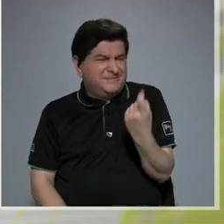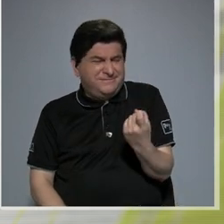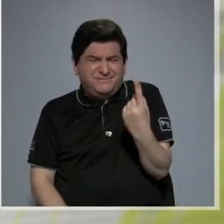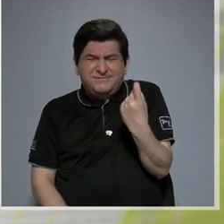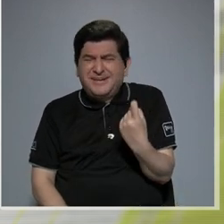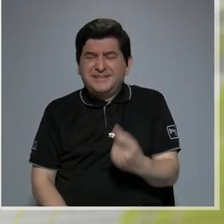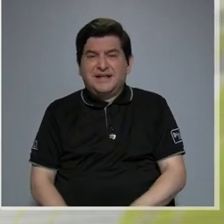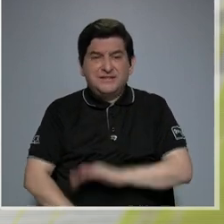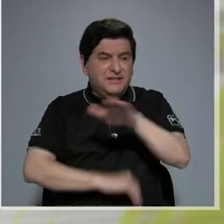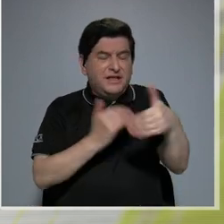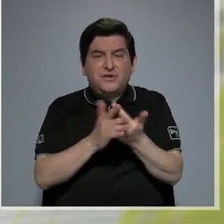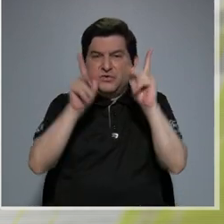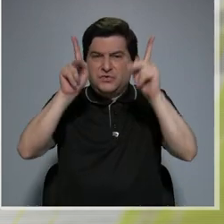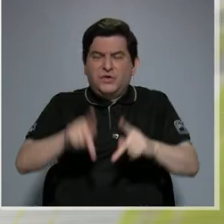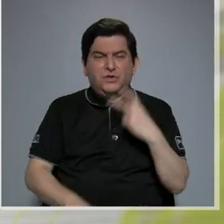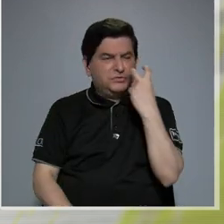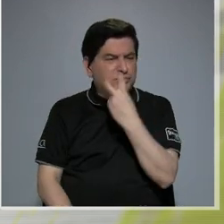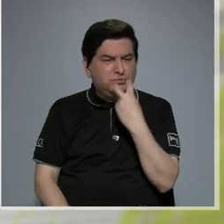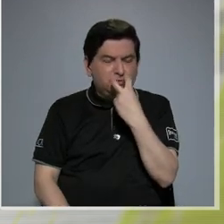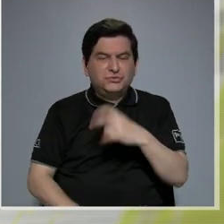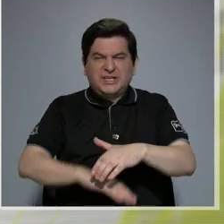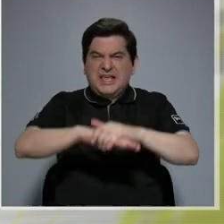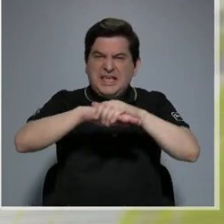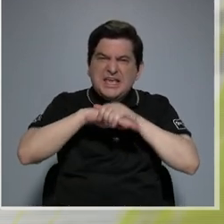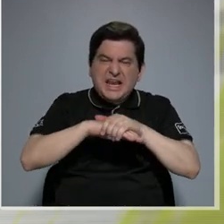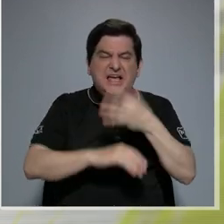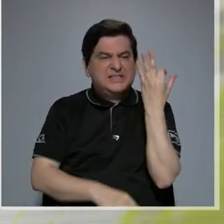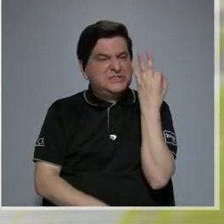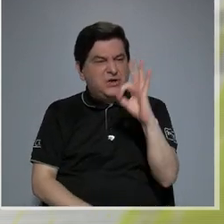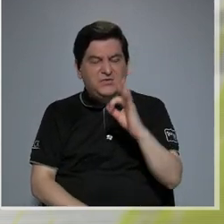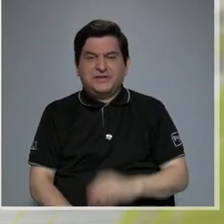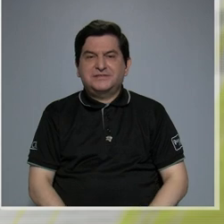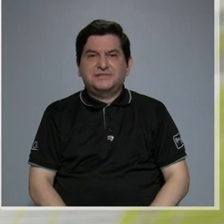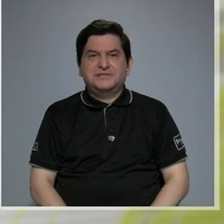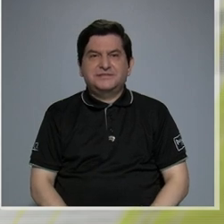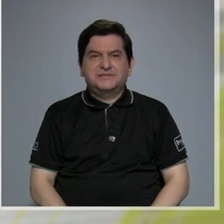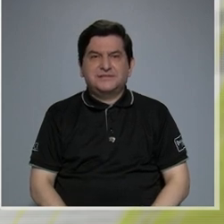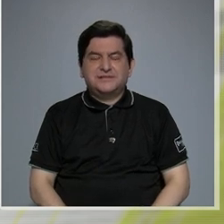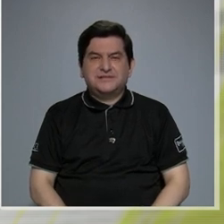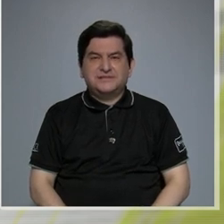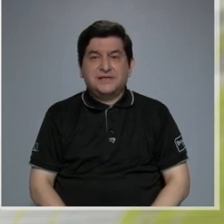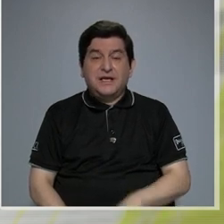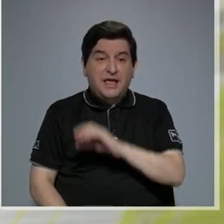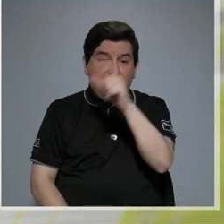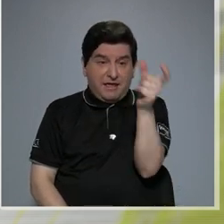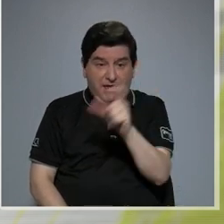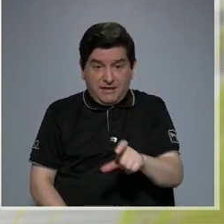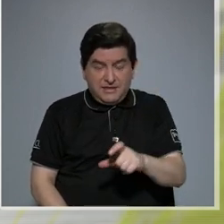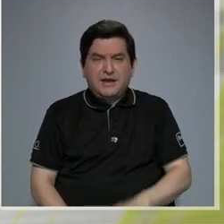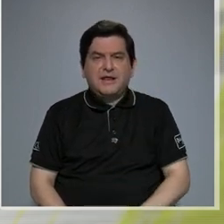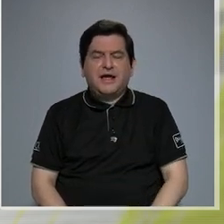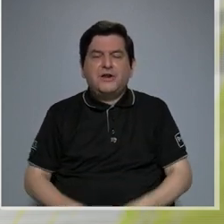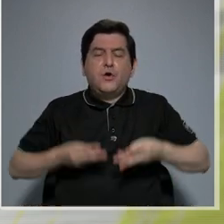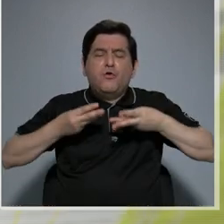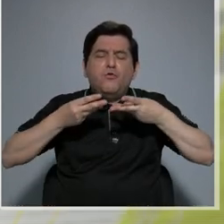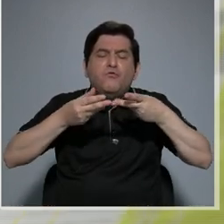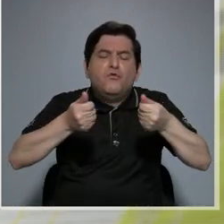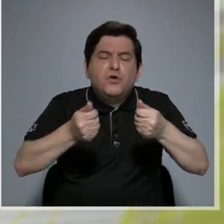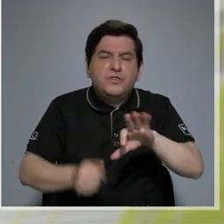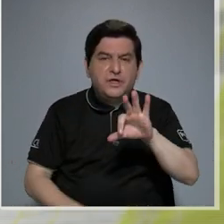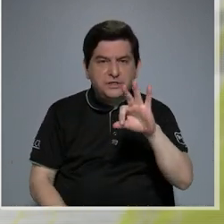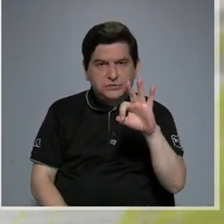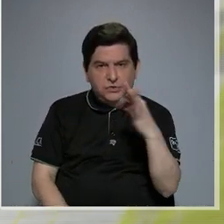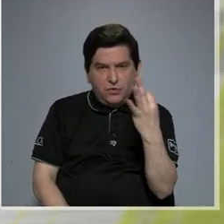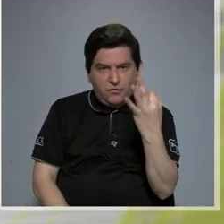que tenemos es que no todo mundo pronuncia el inglés o el francés y el italiano con la fluidez o las